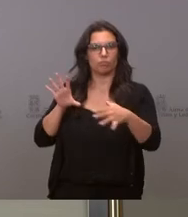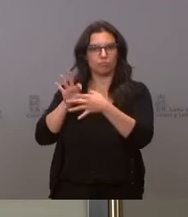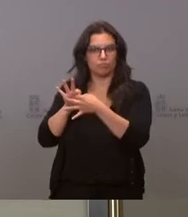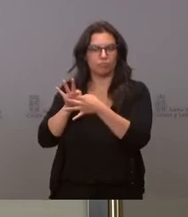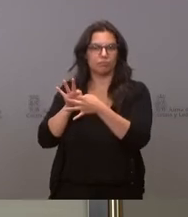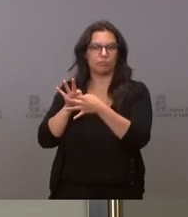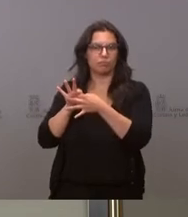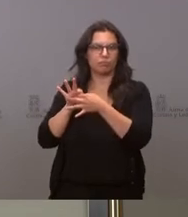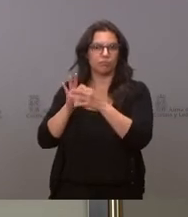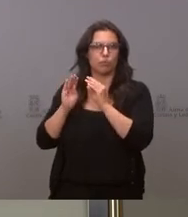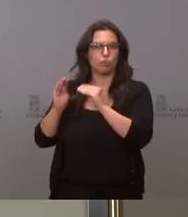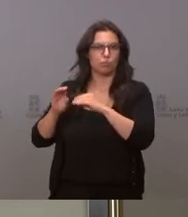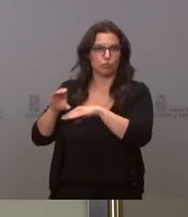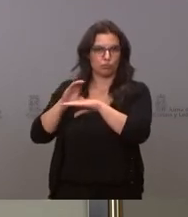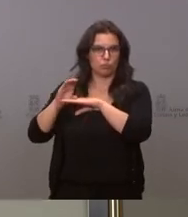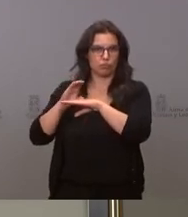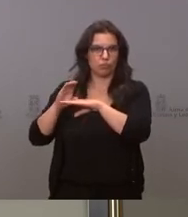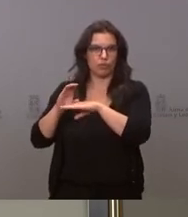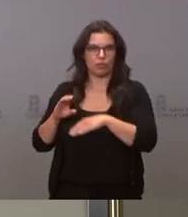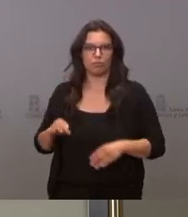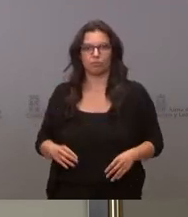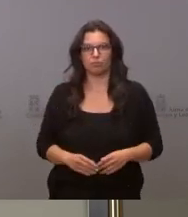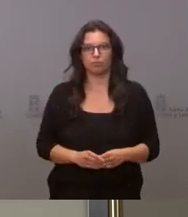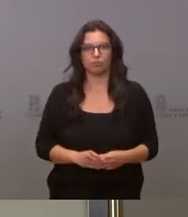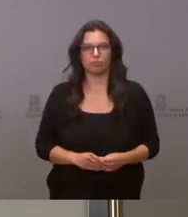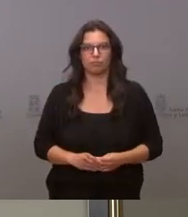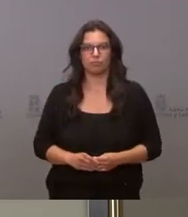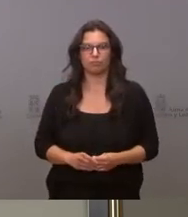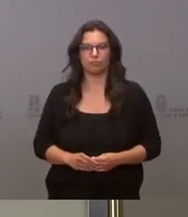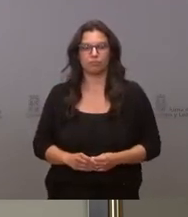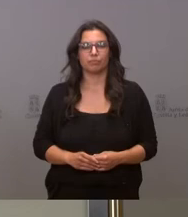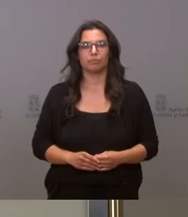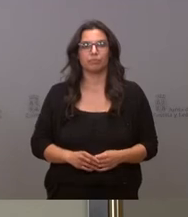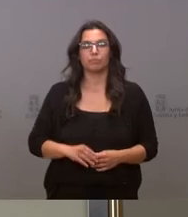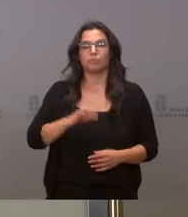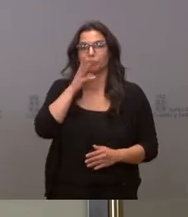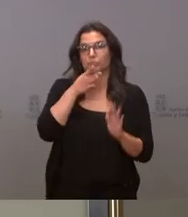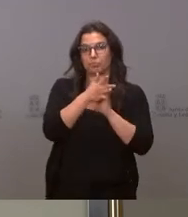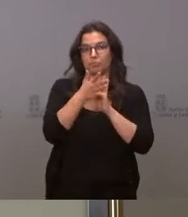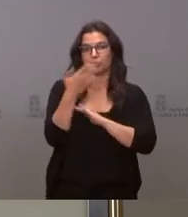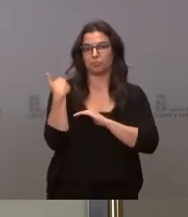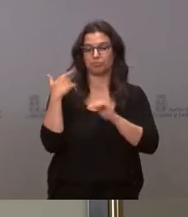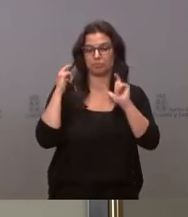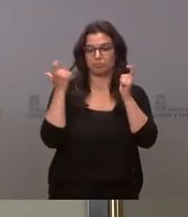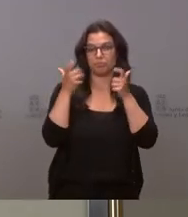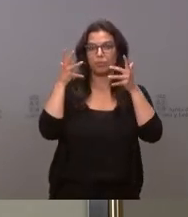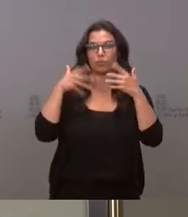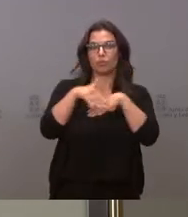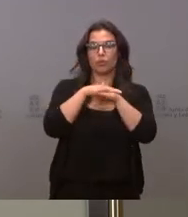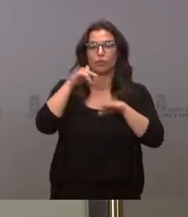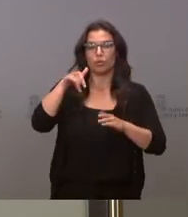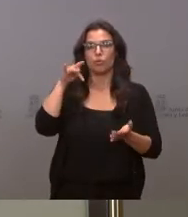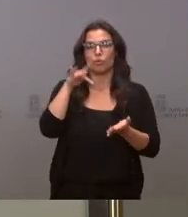a su consejería. Y vamos a dar cuenta de los acuerdos del Consejo de Gobierno de hoy,